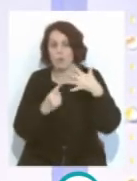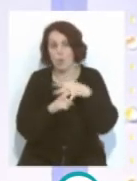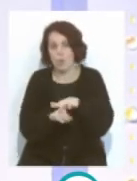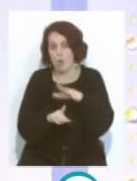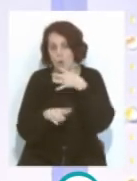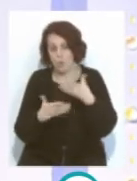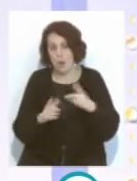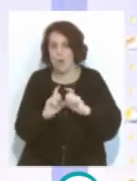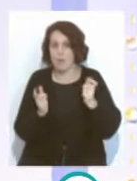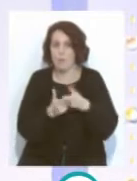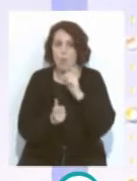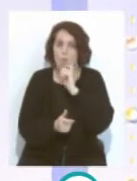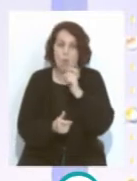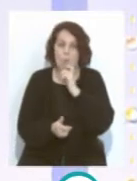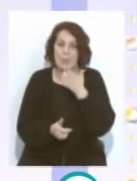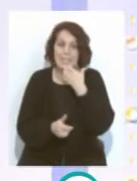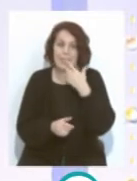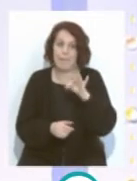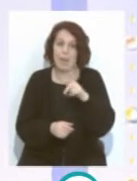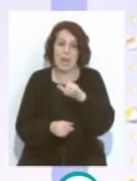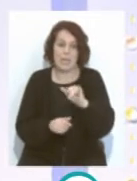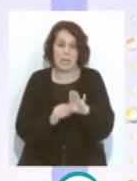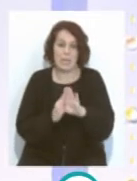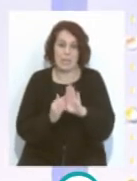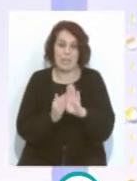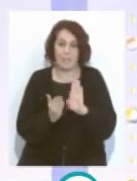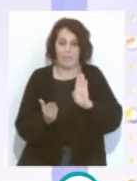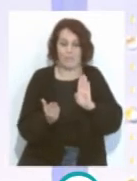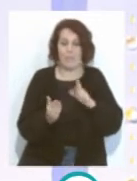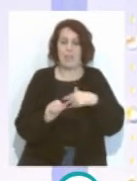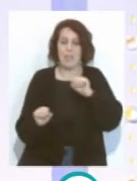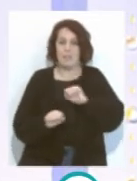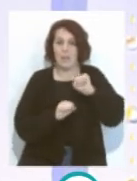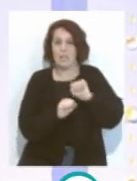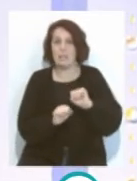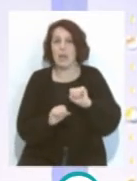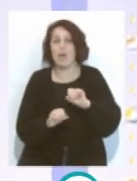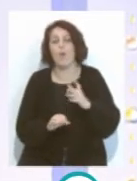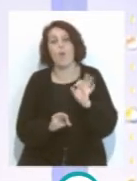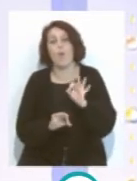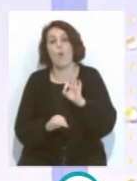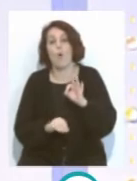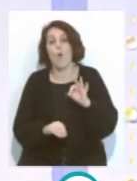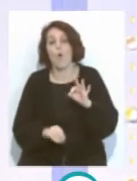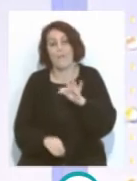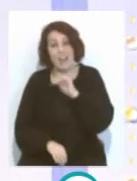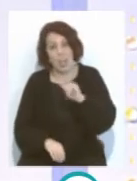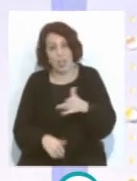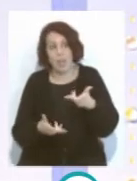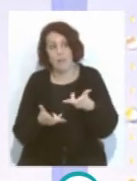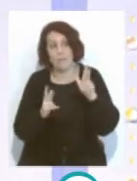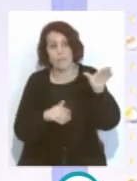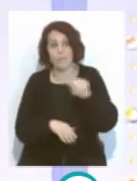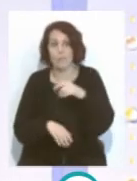la plantilla, si incluso retrasa Fal y al eje central de la defensa, y si puede contar con Álex. Álex es liberado